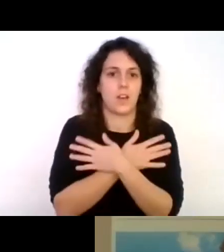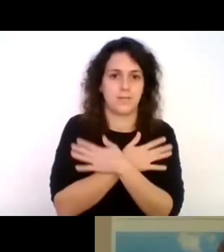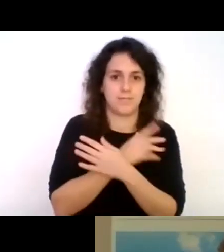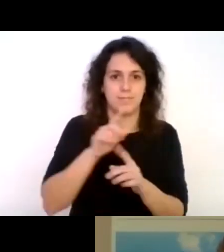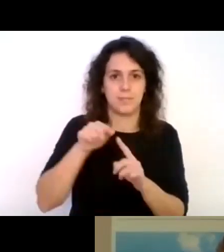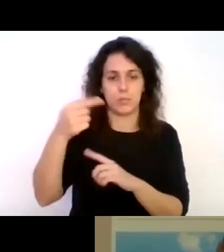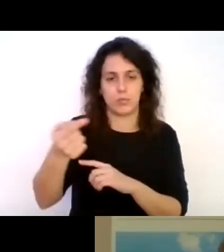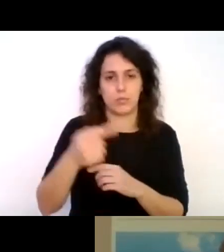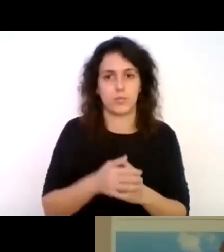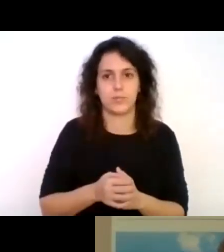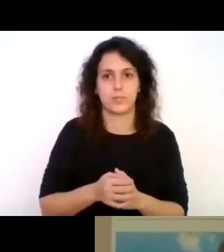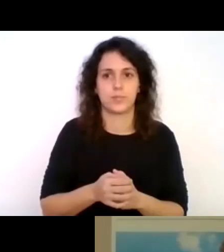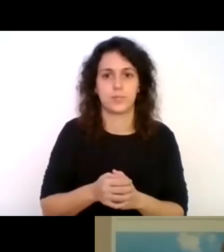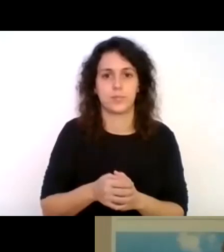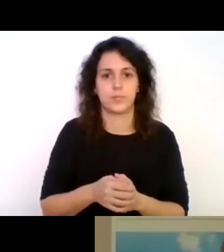efectivamente.